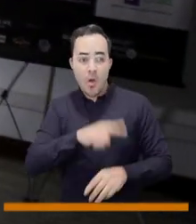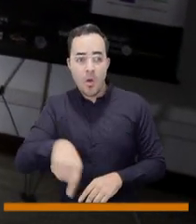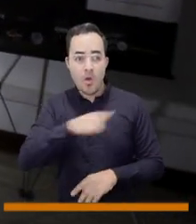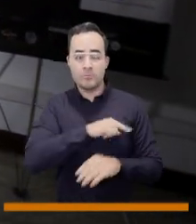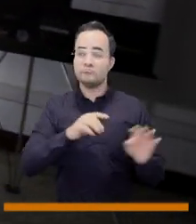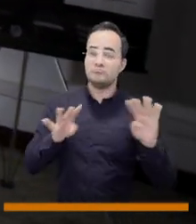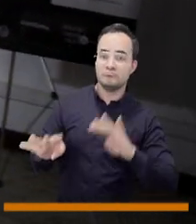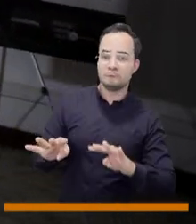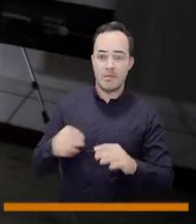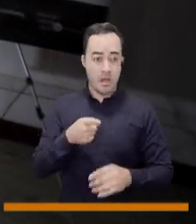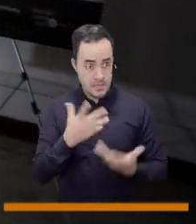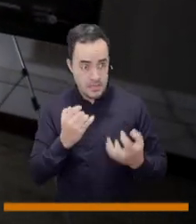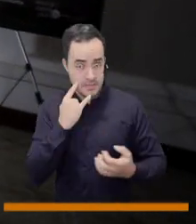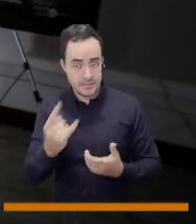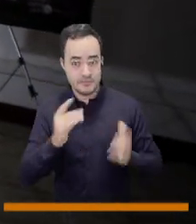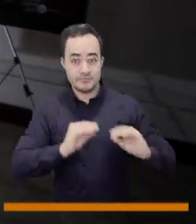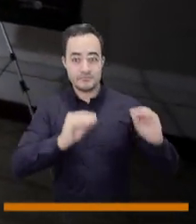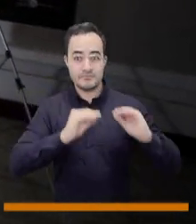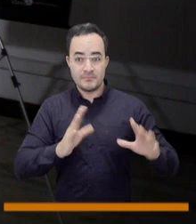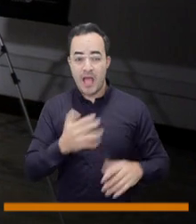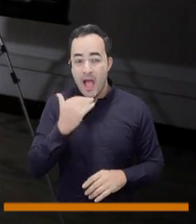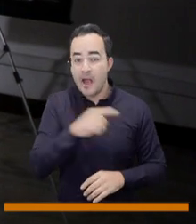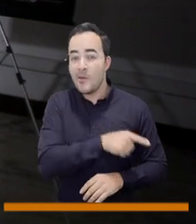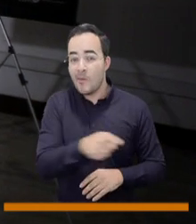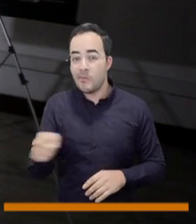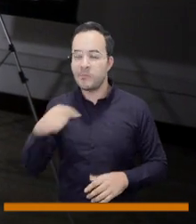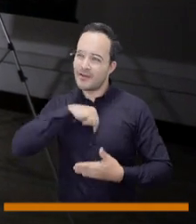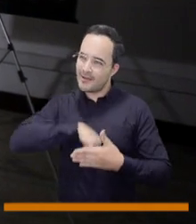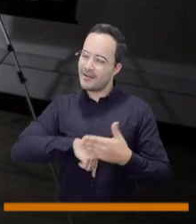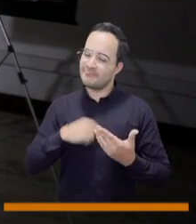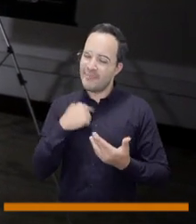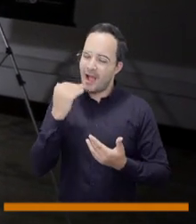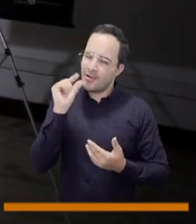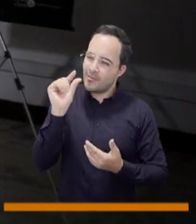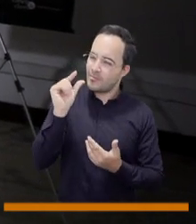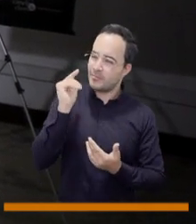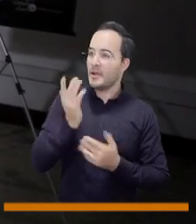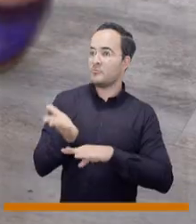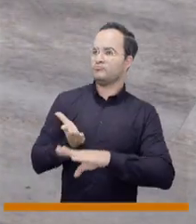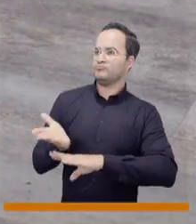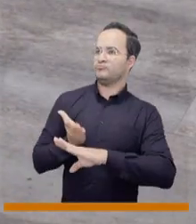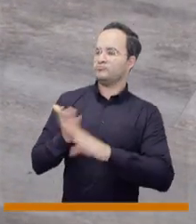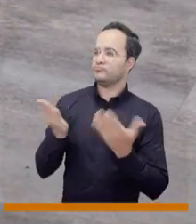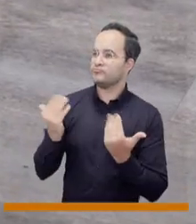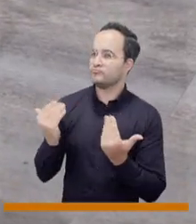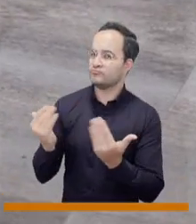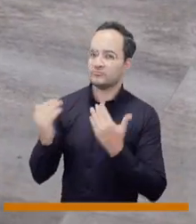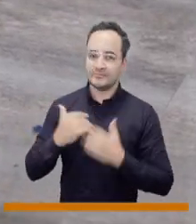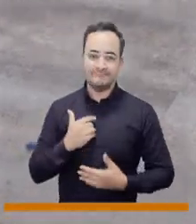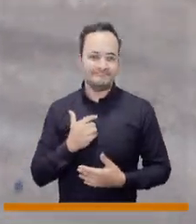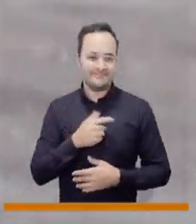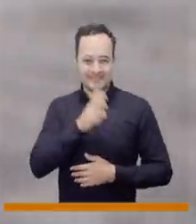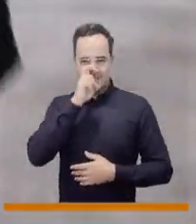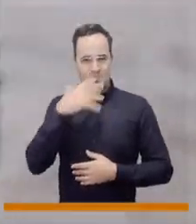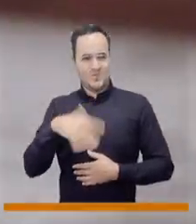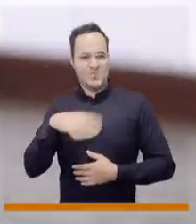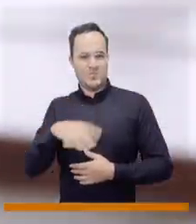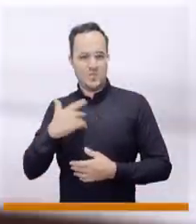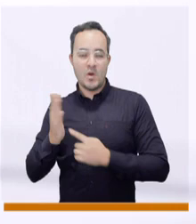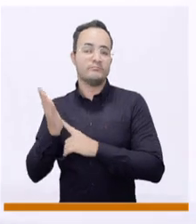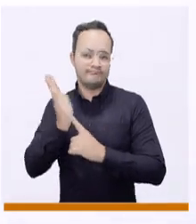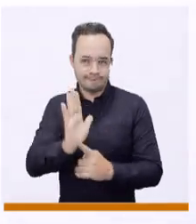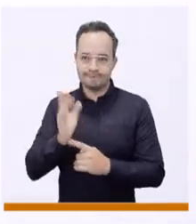de público, porque consideramos que un público que tenga cierto conocimiento se vuelve un poco más exigente y eso